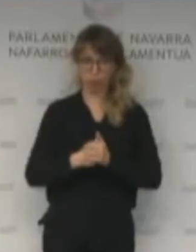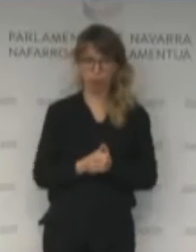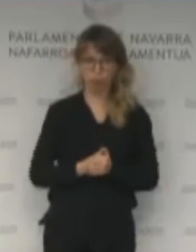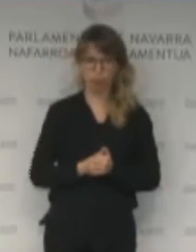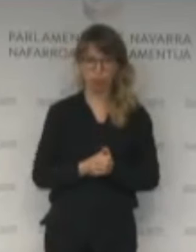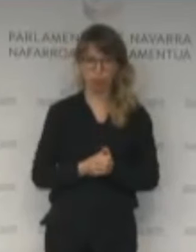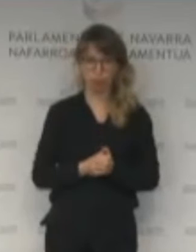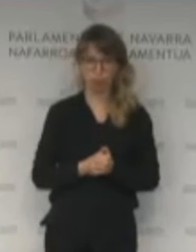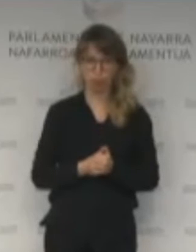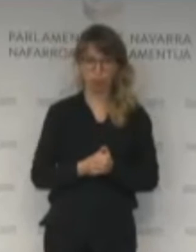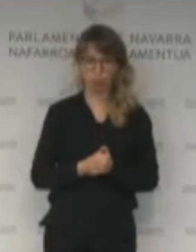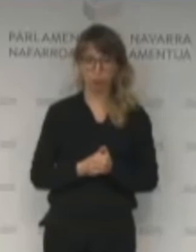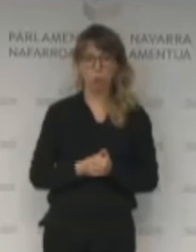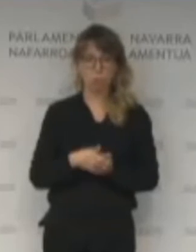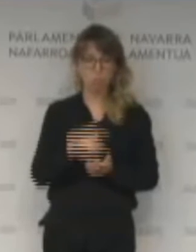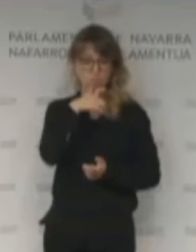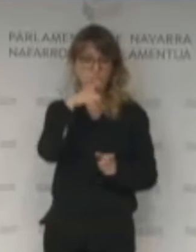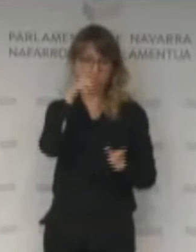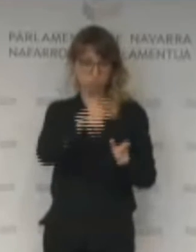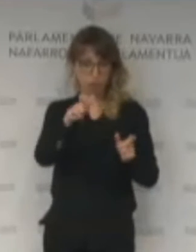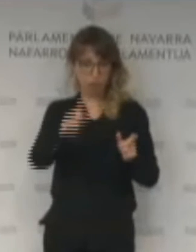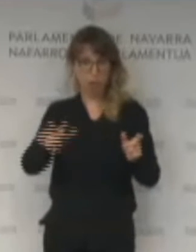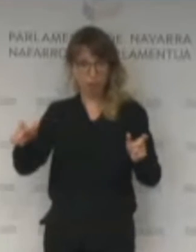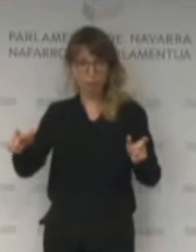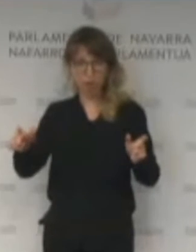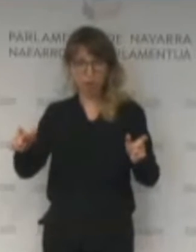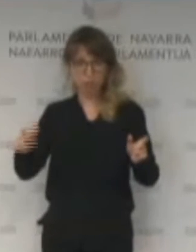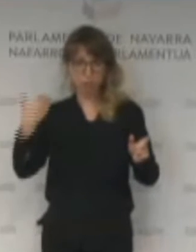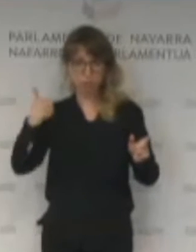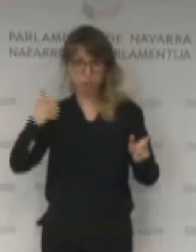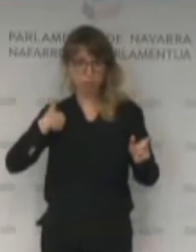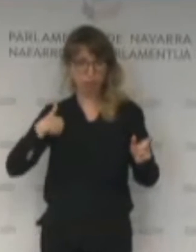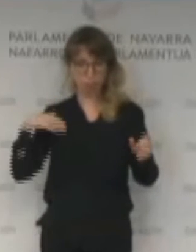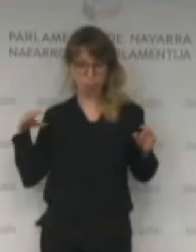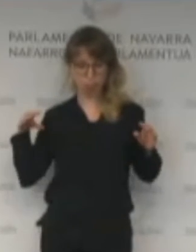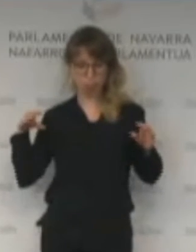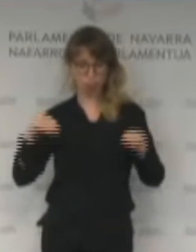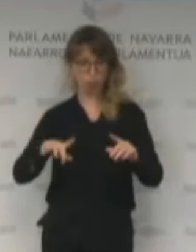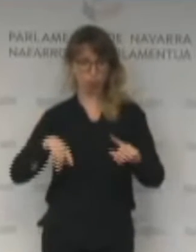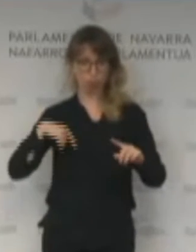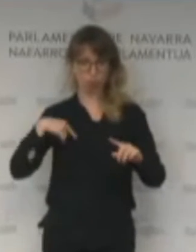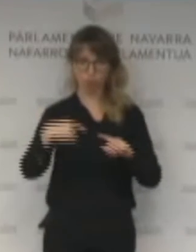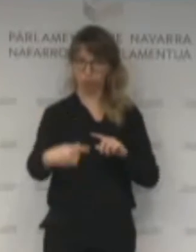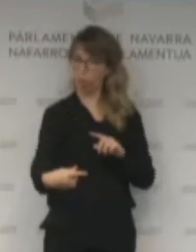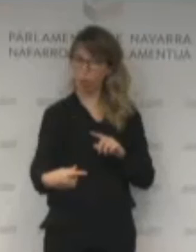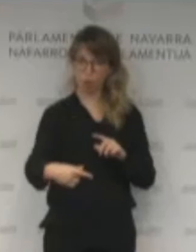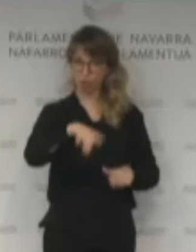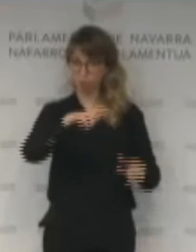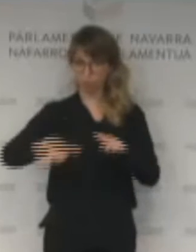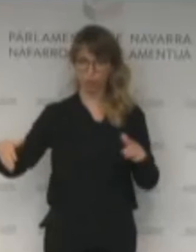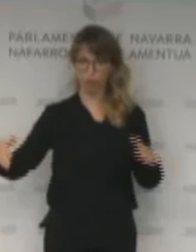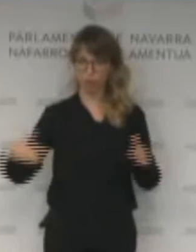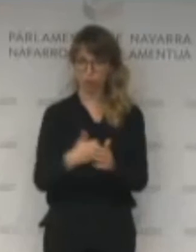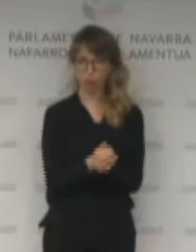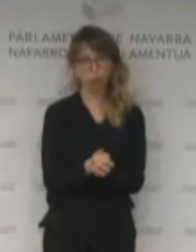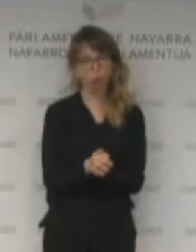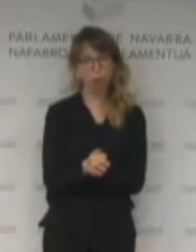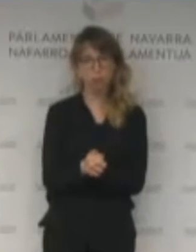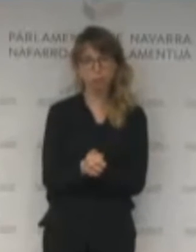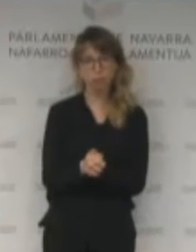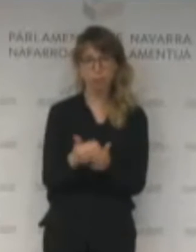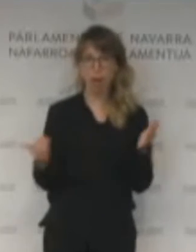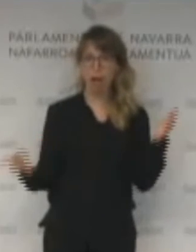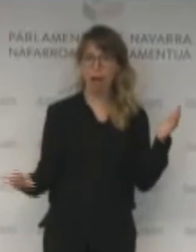Son palabras que ya se han convertido en palabras comunes, utilizadas por todas y todos muchas veces al día.